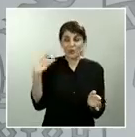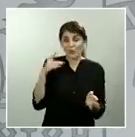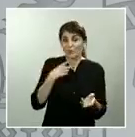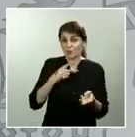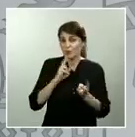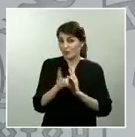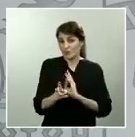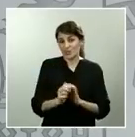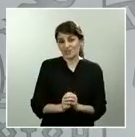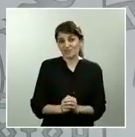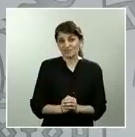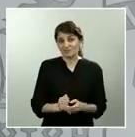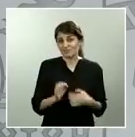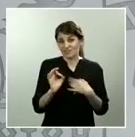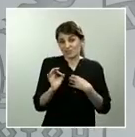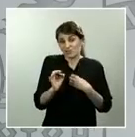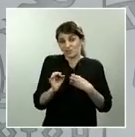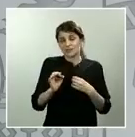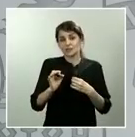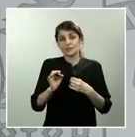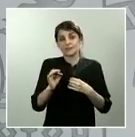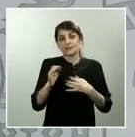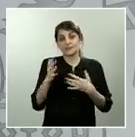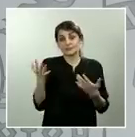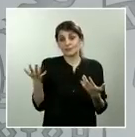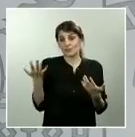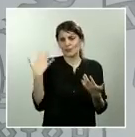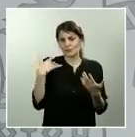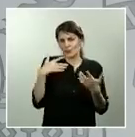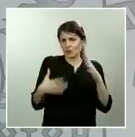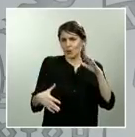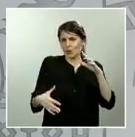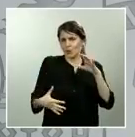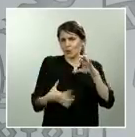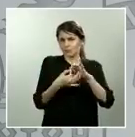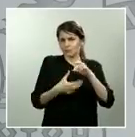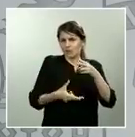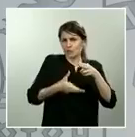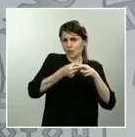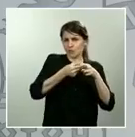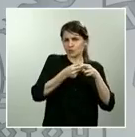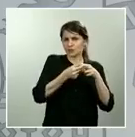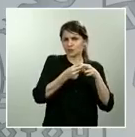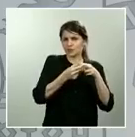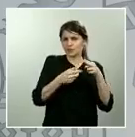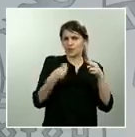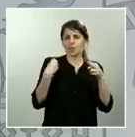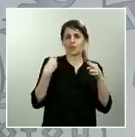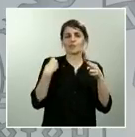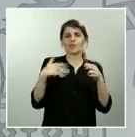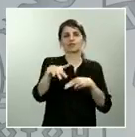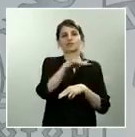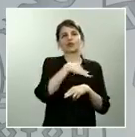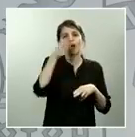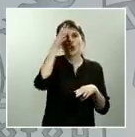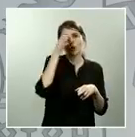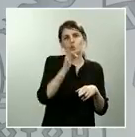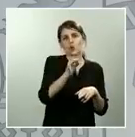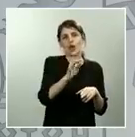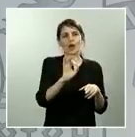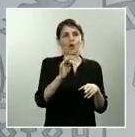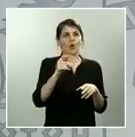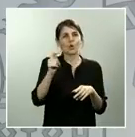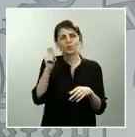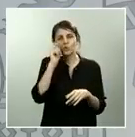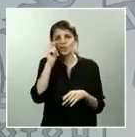enlaza con la de si se va a hacer por zonas rurales o si también el turismo o la hostelería puedan ser